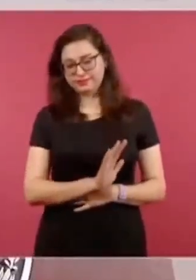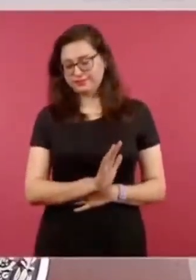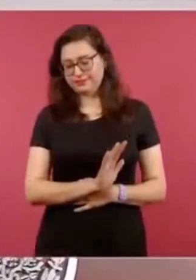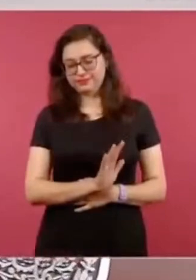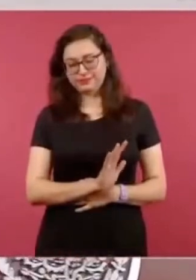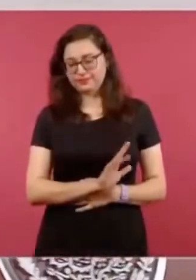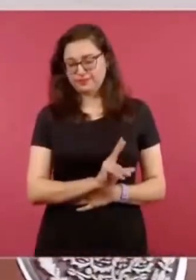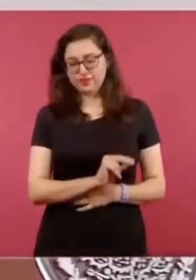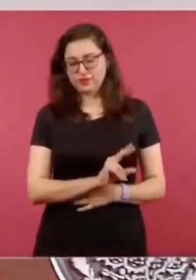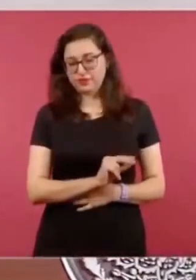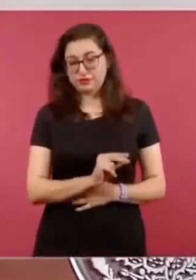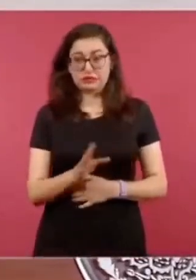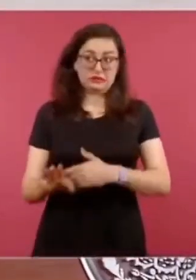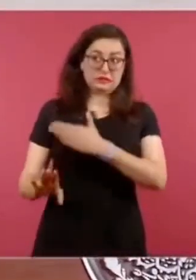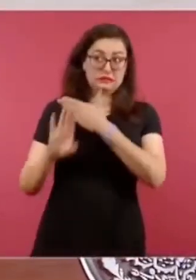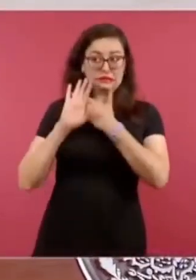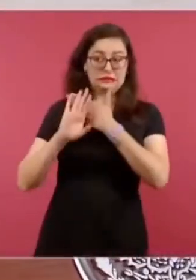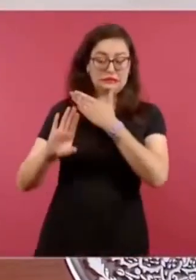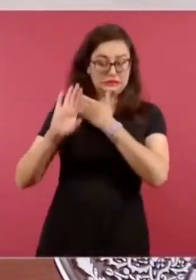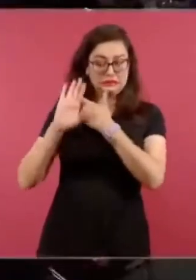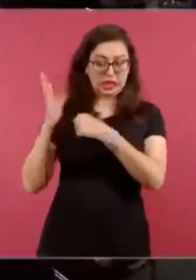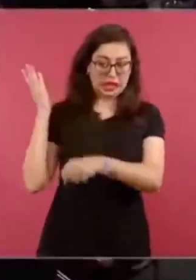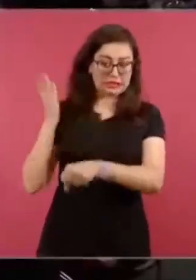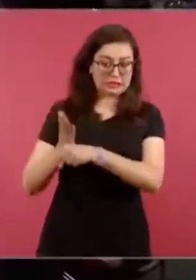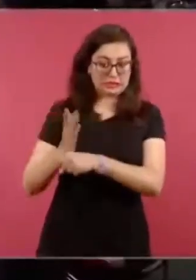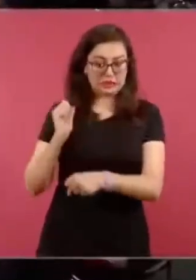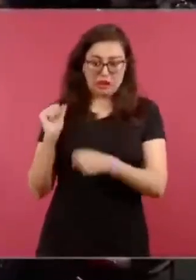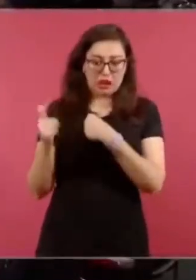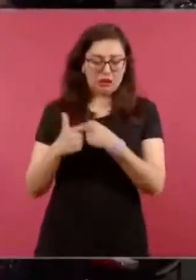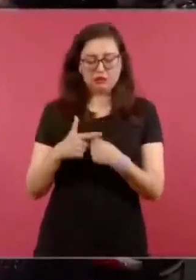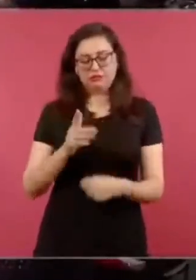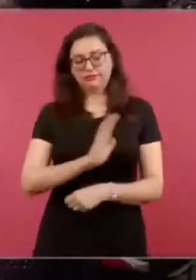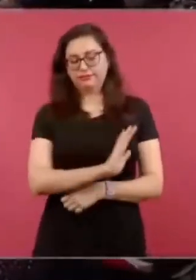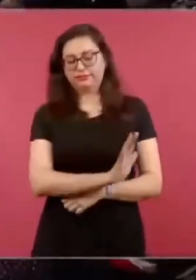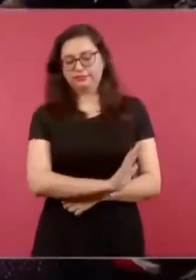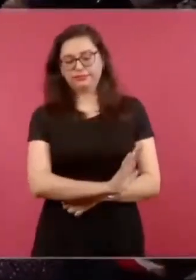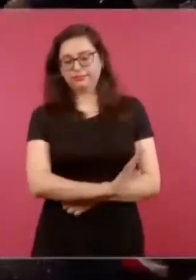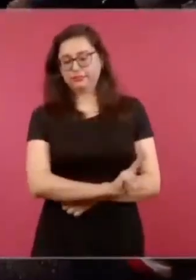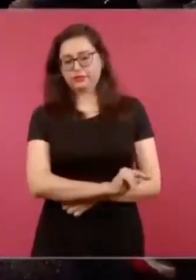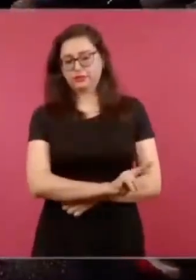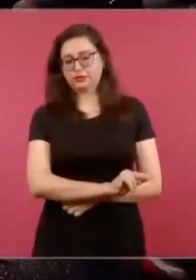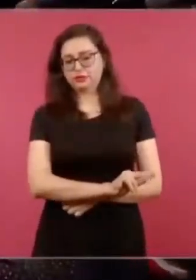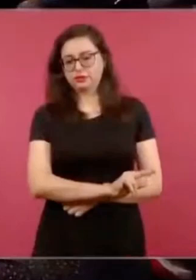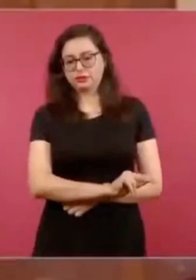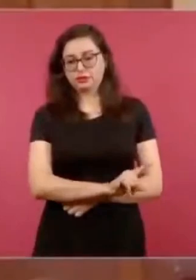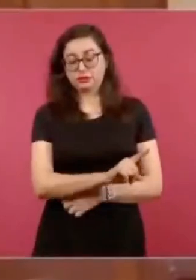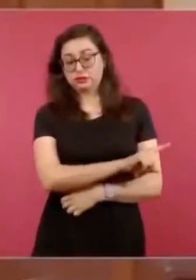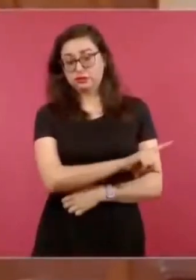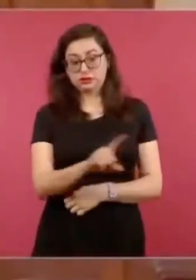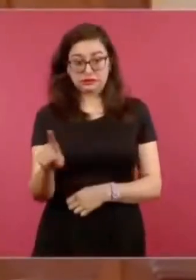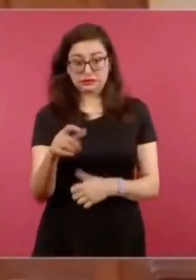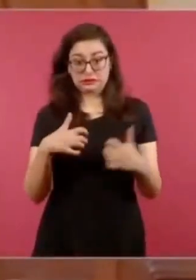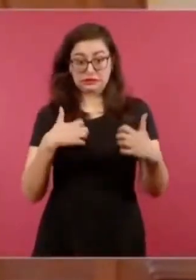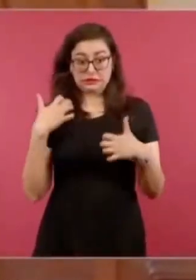para que no vayan a enojarse. Y luego